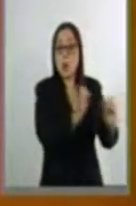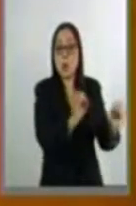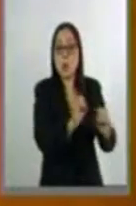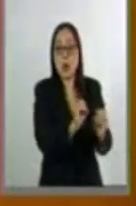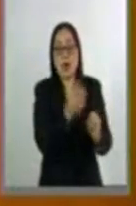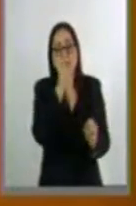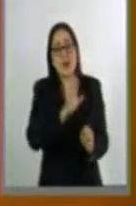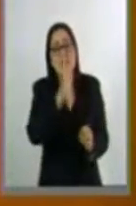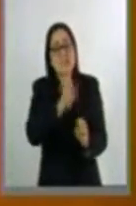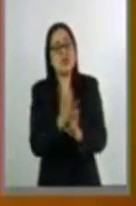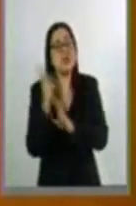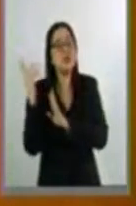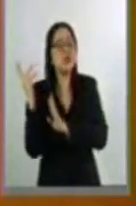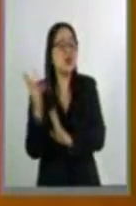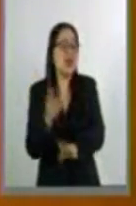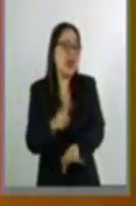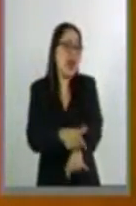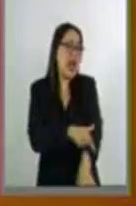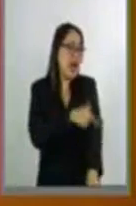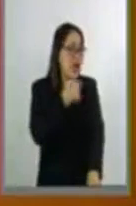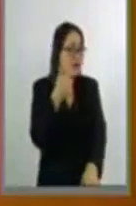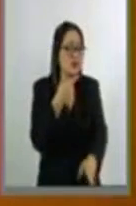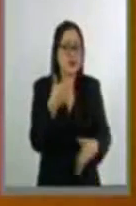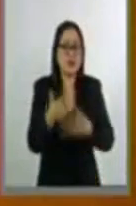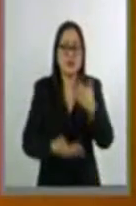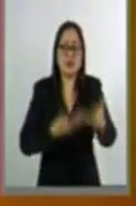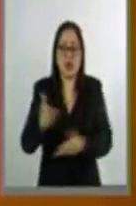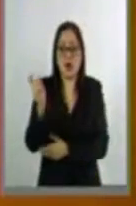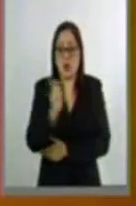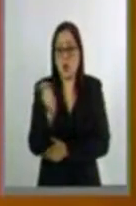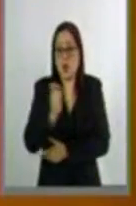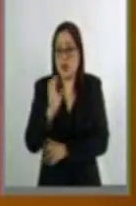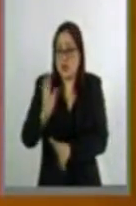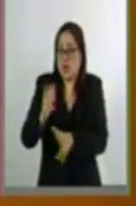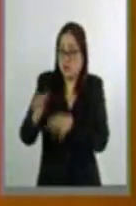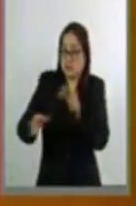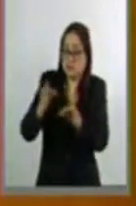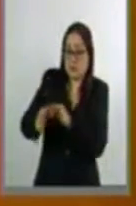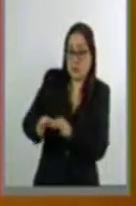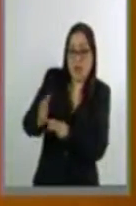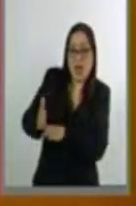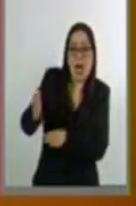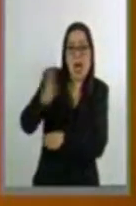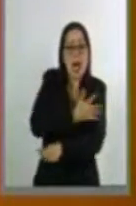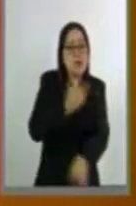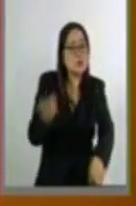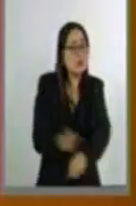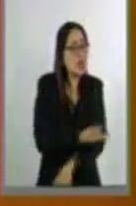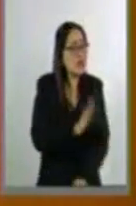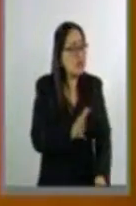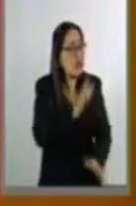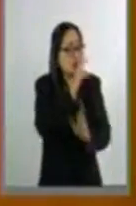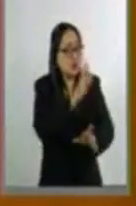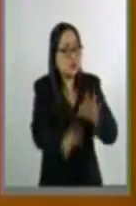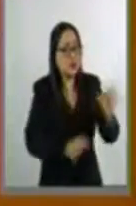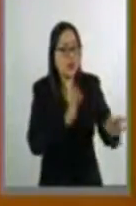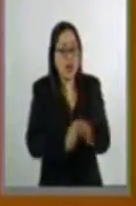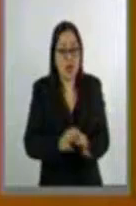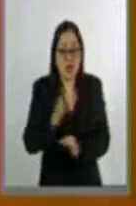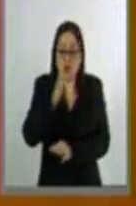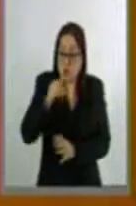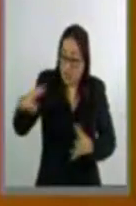tan burocrático y administrativo que cuando les van a dar solución, el asunto ya pasó y en lugar de